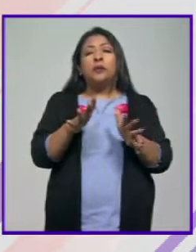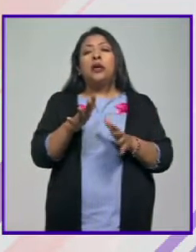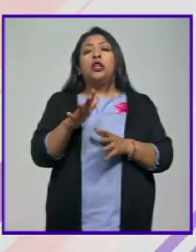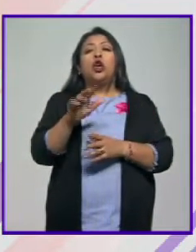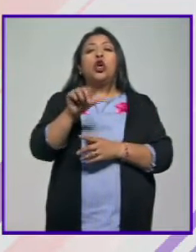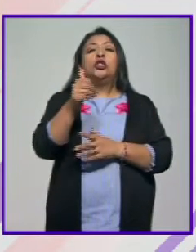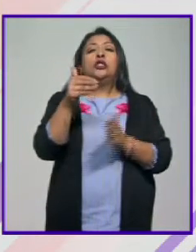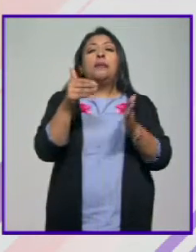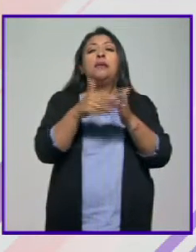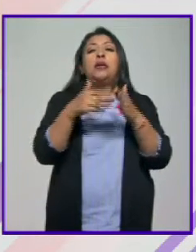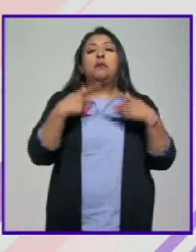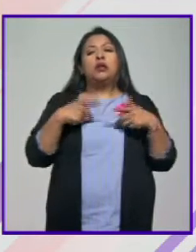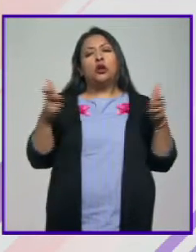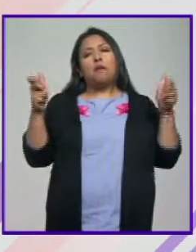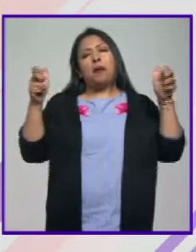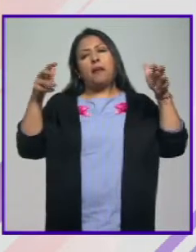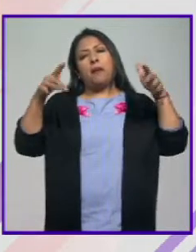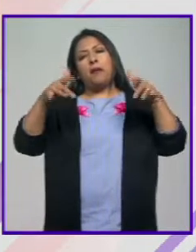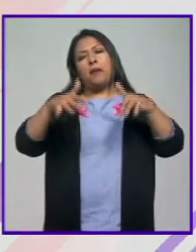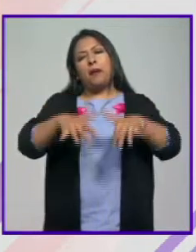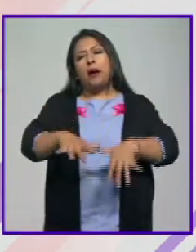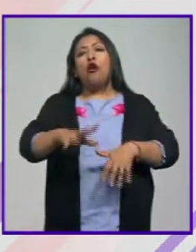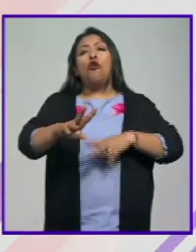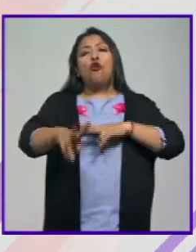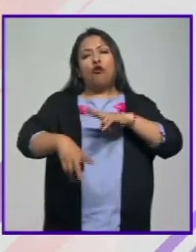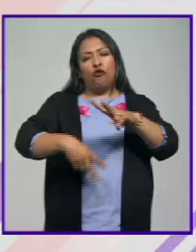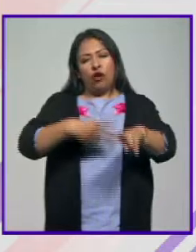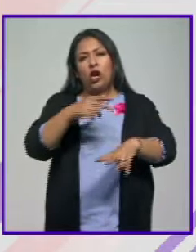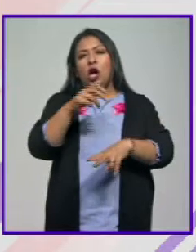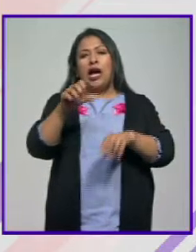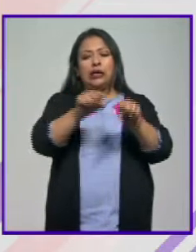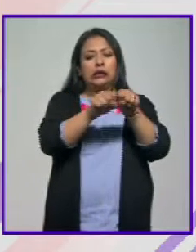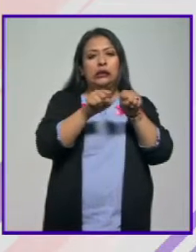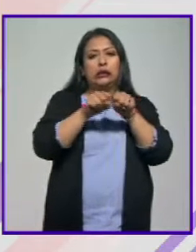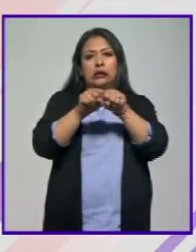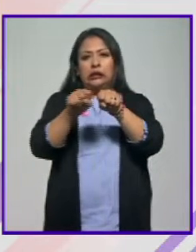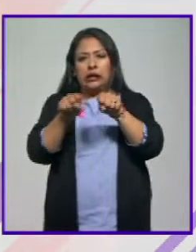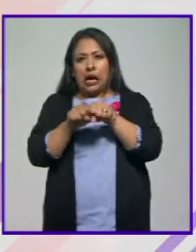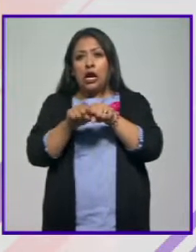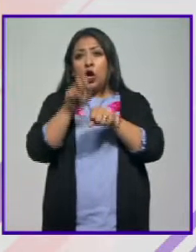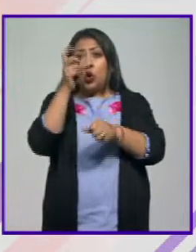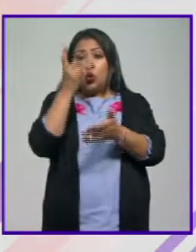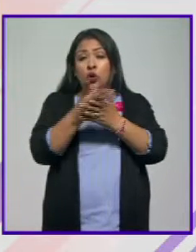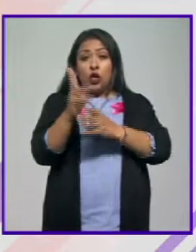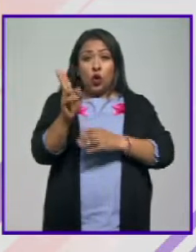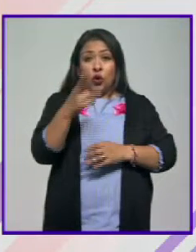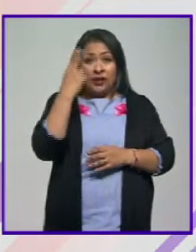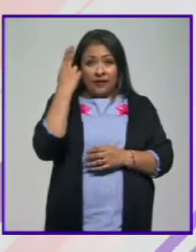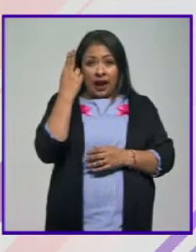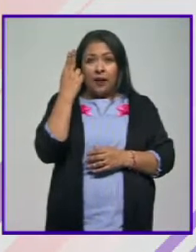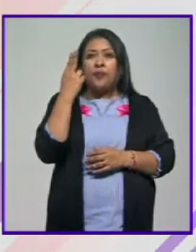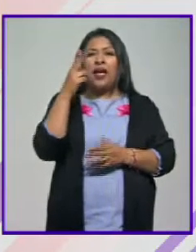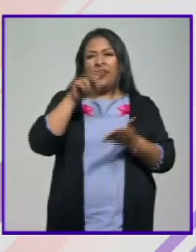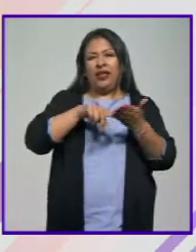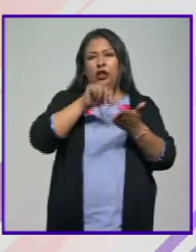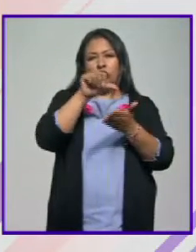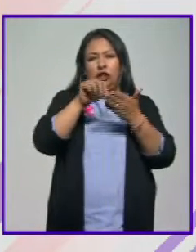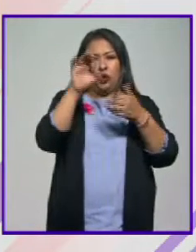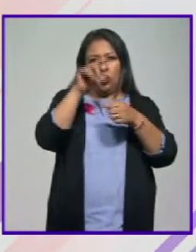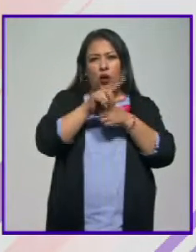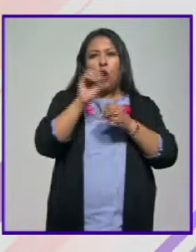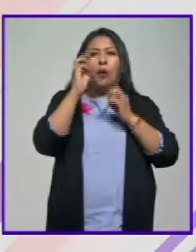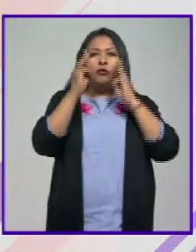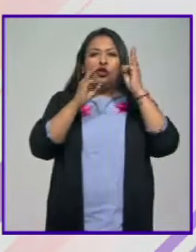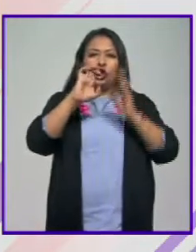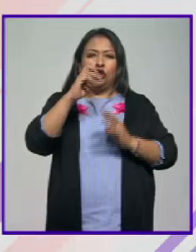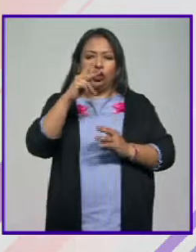de 11 mil personas que asistieron a las salas no solamente de la Universidad Nacional en el Centro Cultural y en el